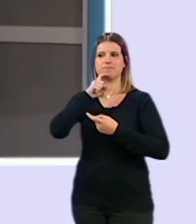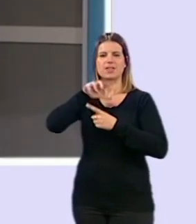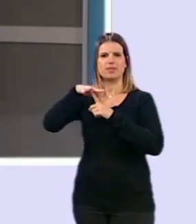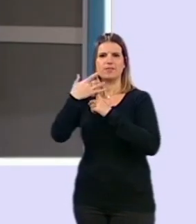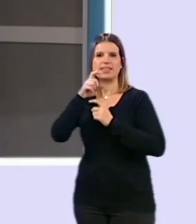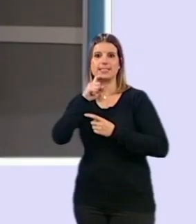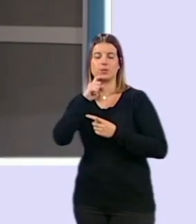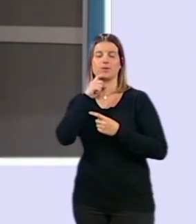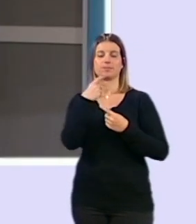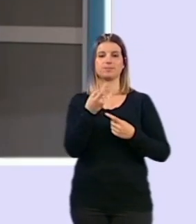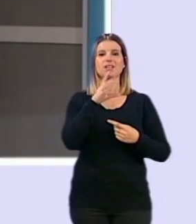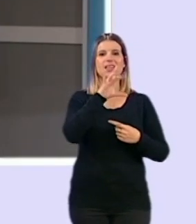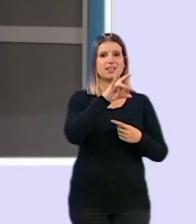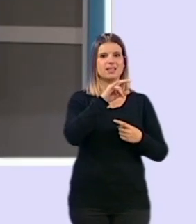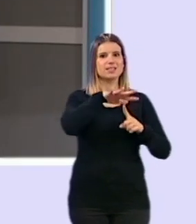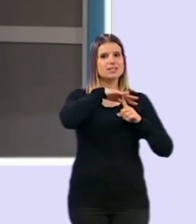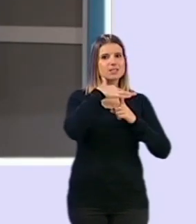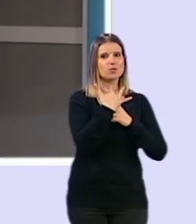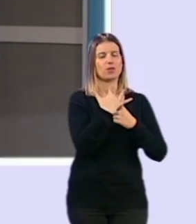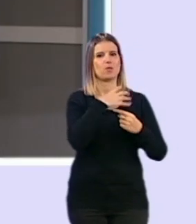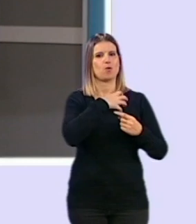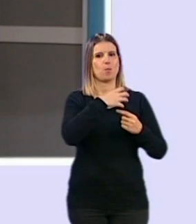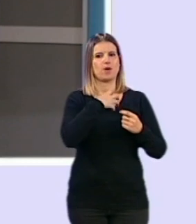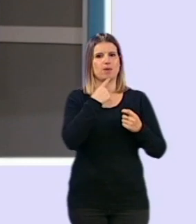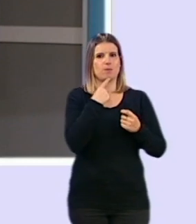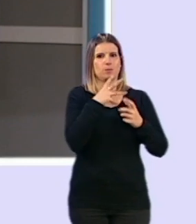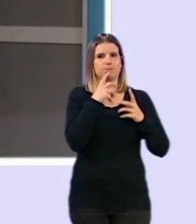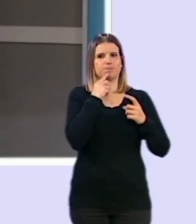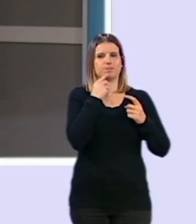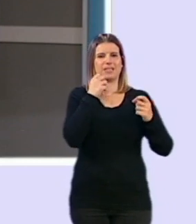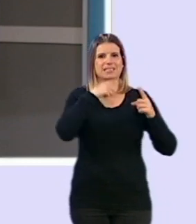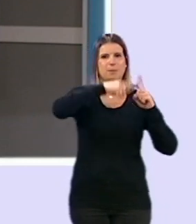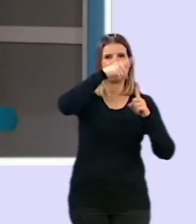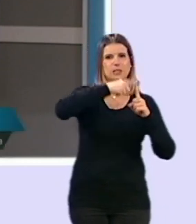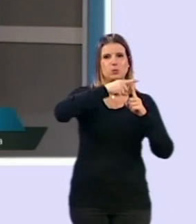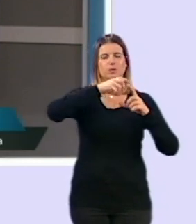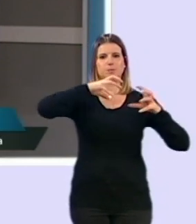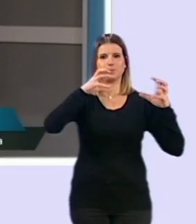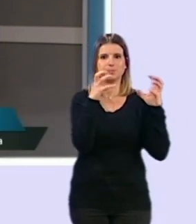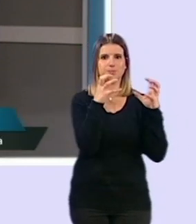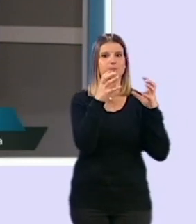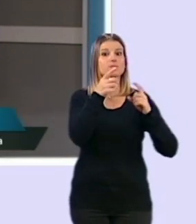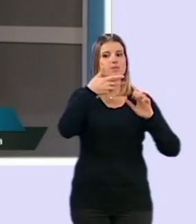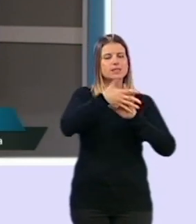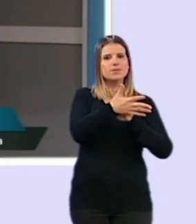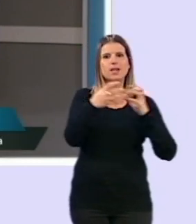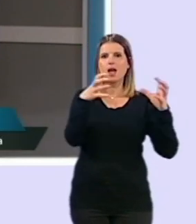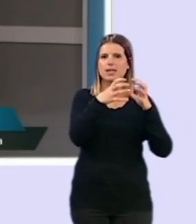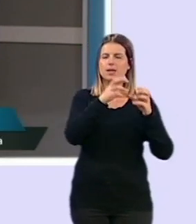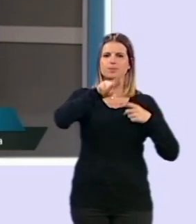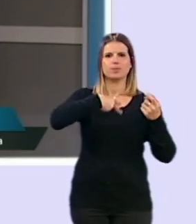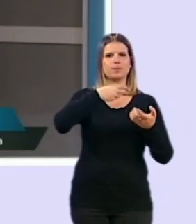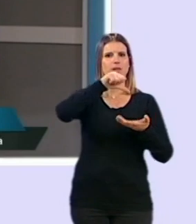porque da lugar a que haya episodios de inversiones térmicas, y también tenemos que recordar que eso hace también que Granada sea una ciudad